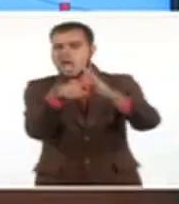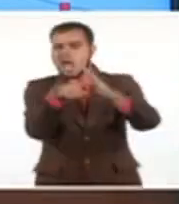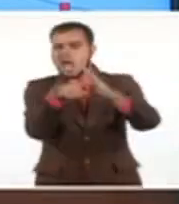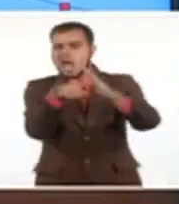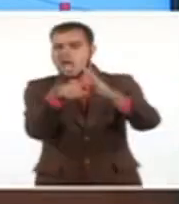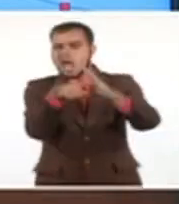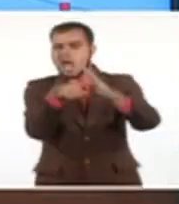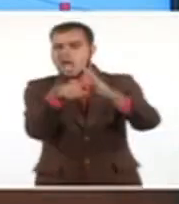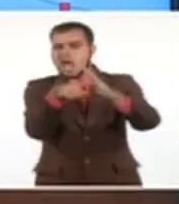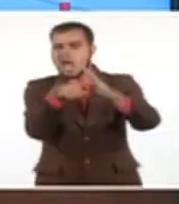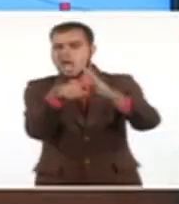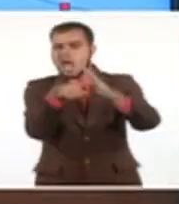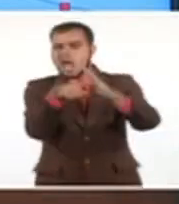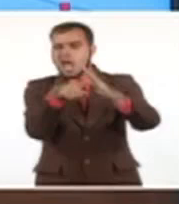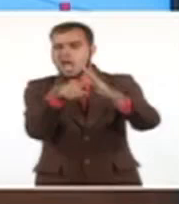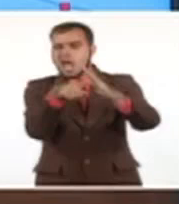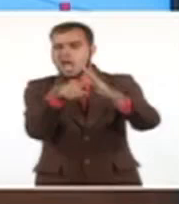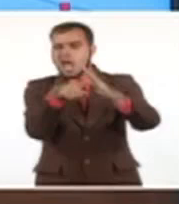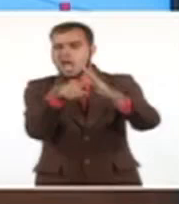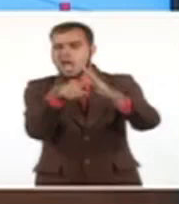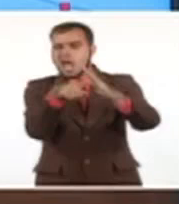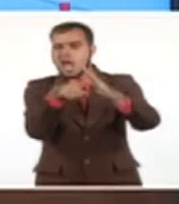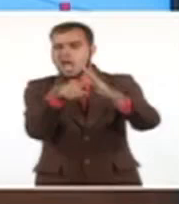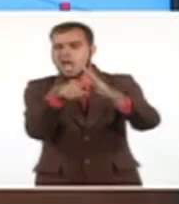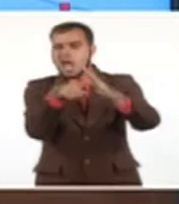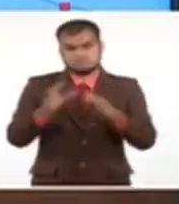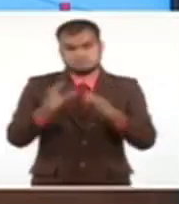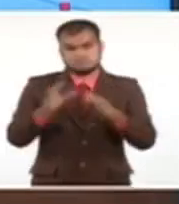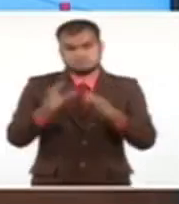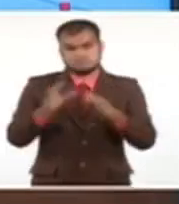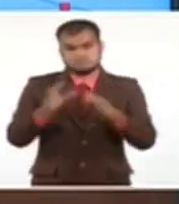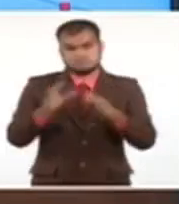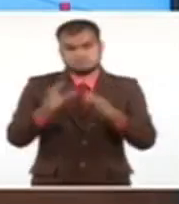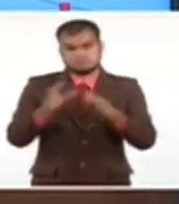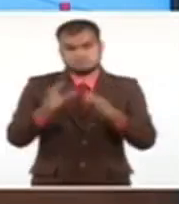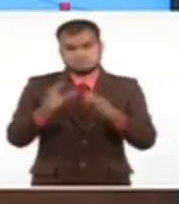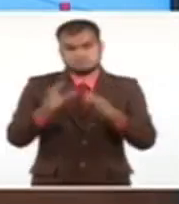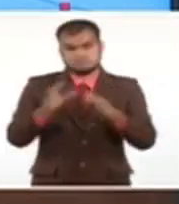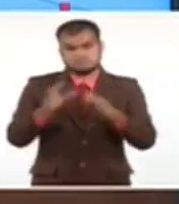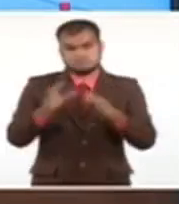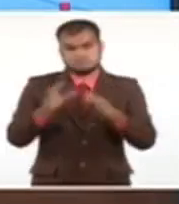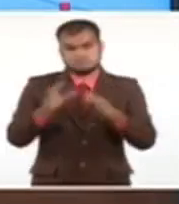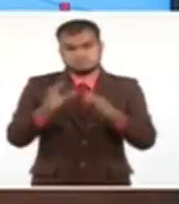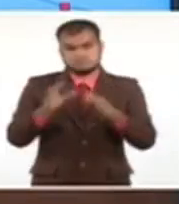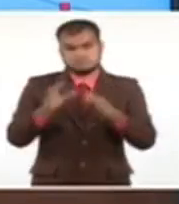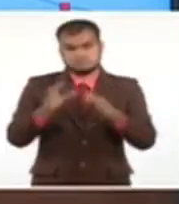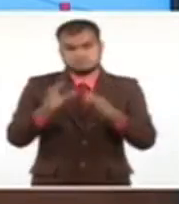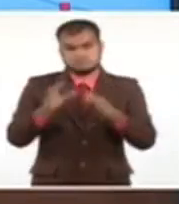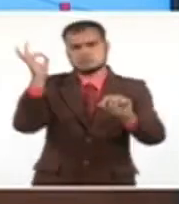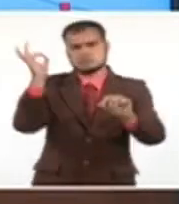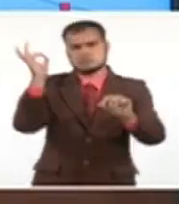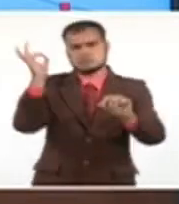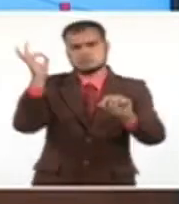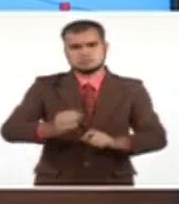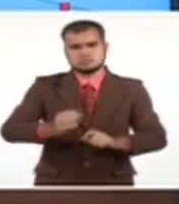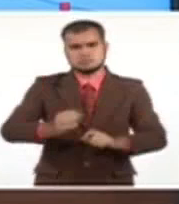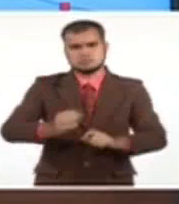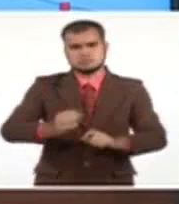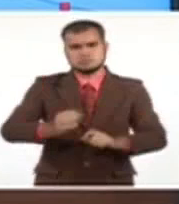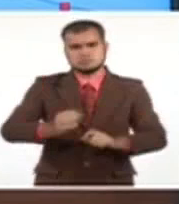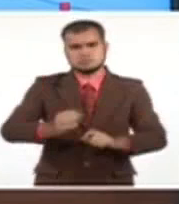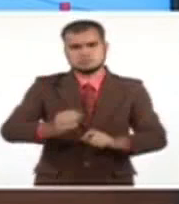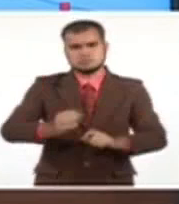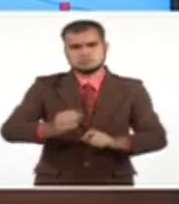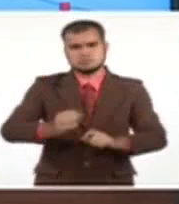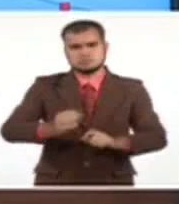inexorable el paso por el territorio cubano. Y ese paso lo va a hacer fundamentalmente el lunes